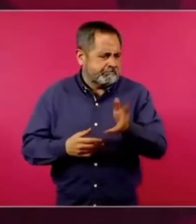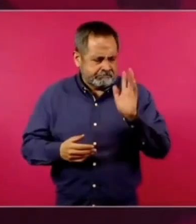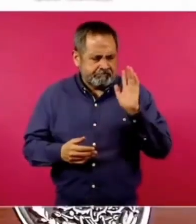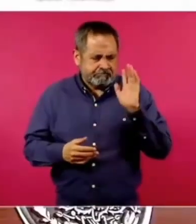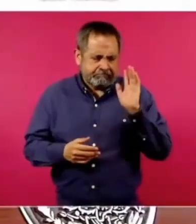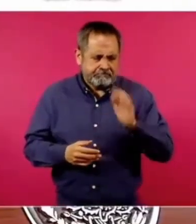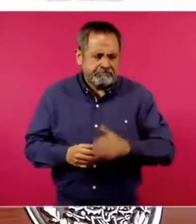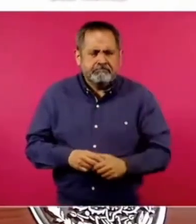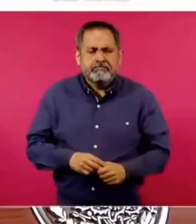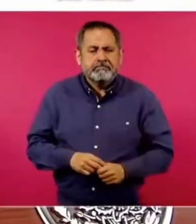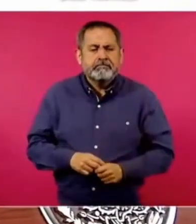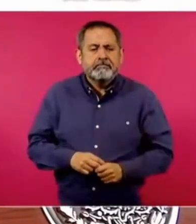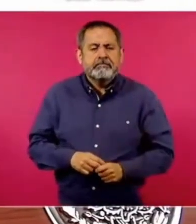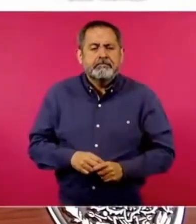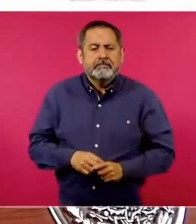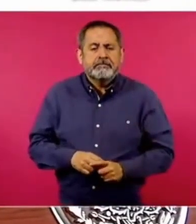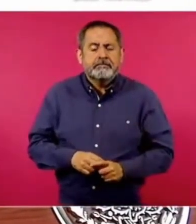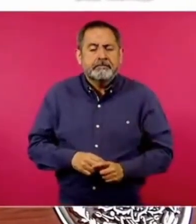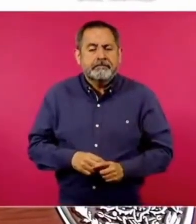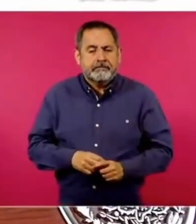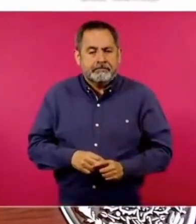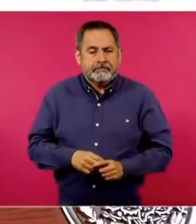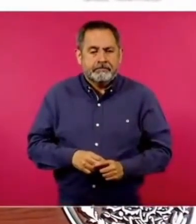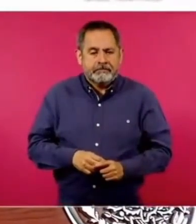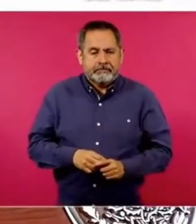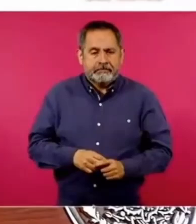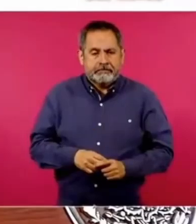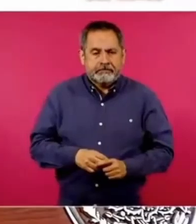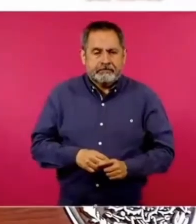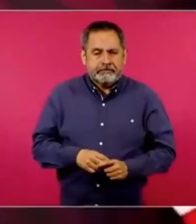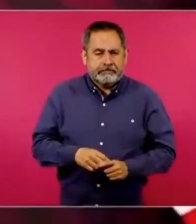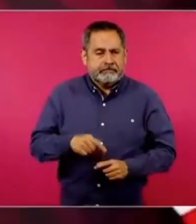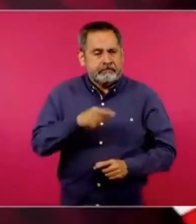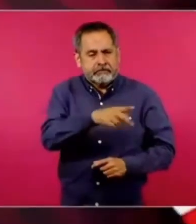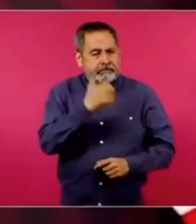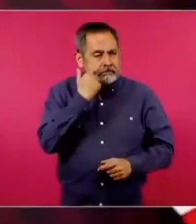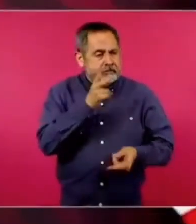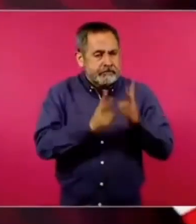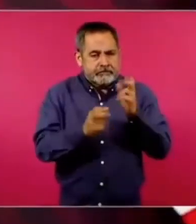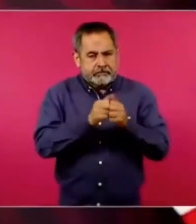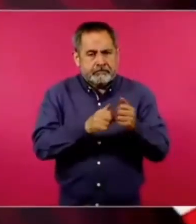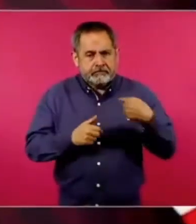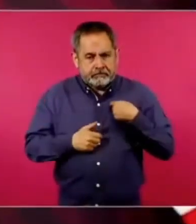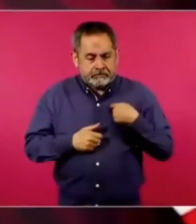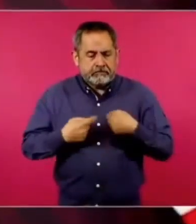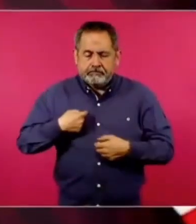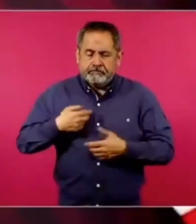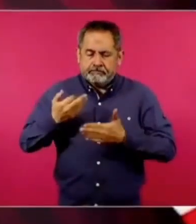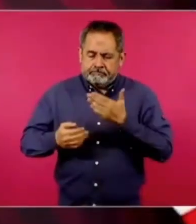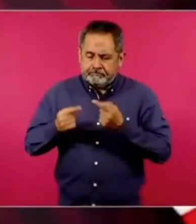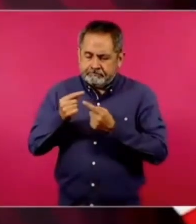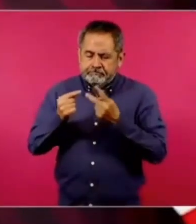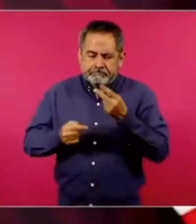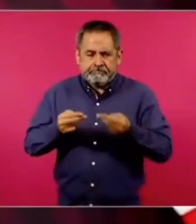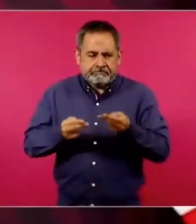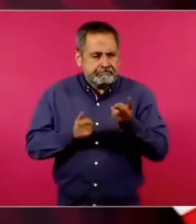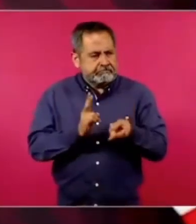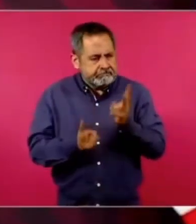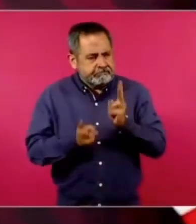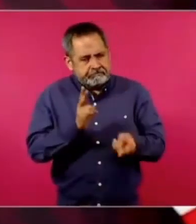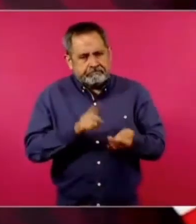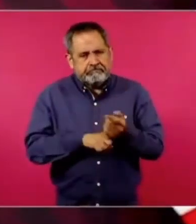él quería hablar conmigo, teníamos asuntos que tratar,